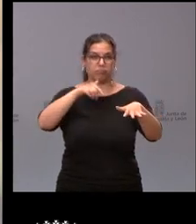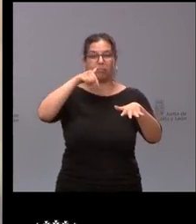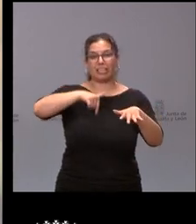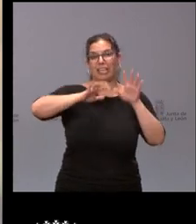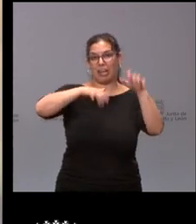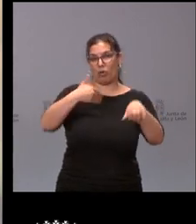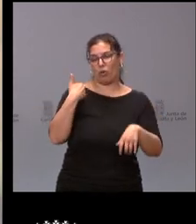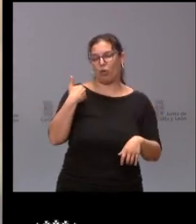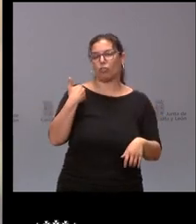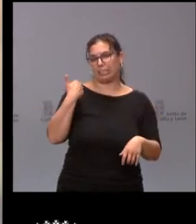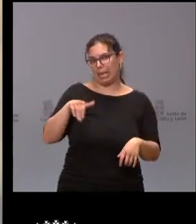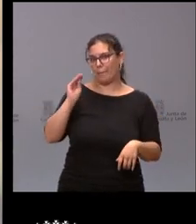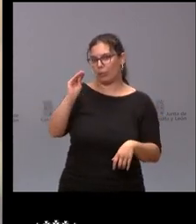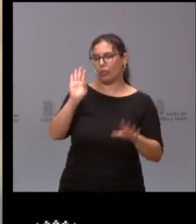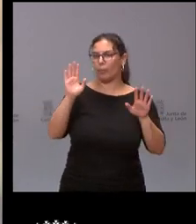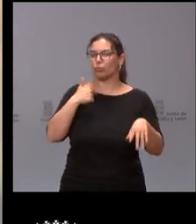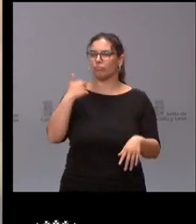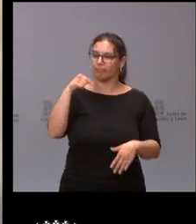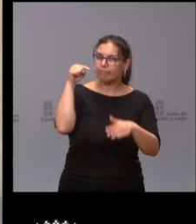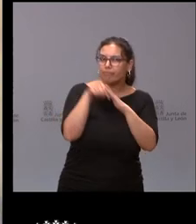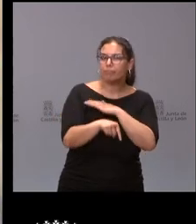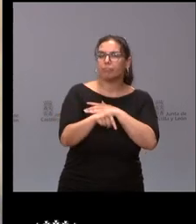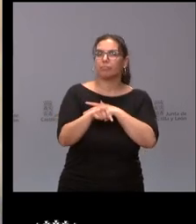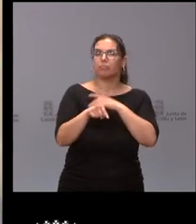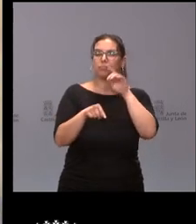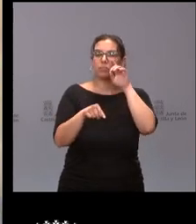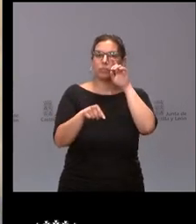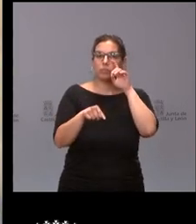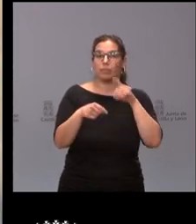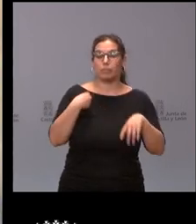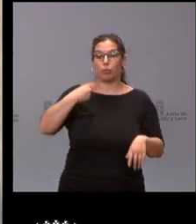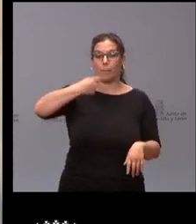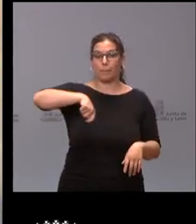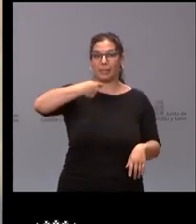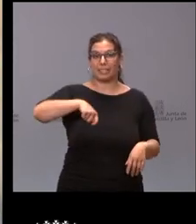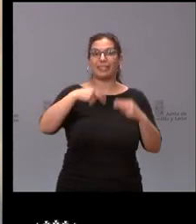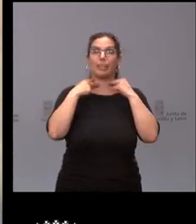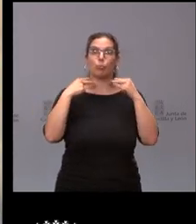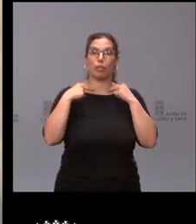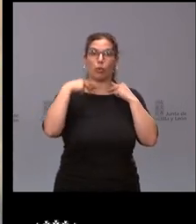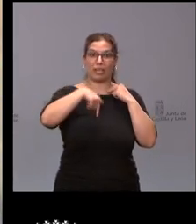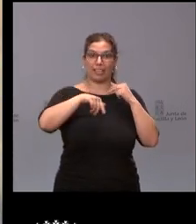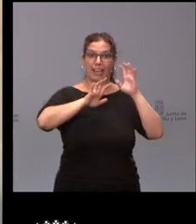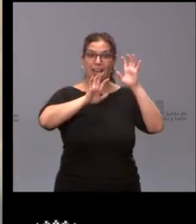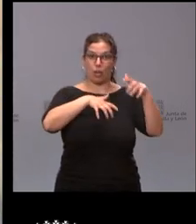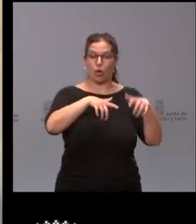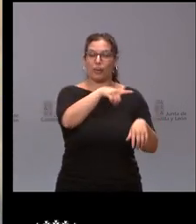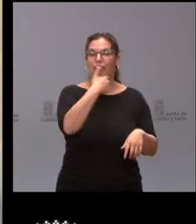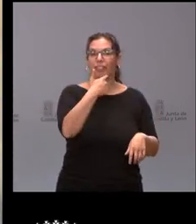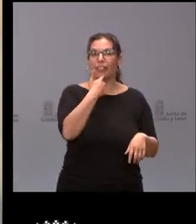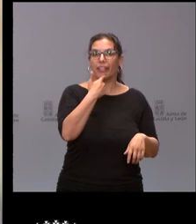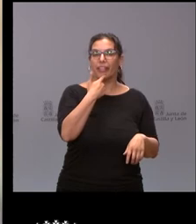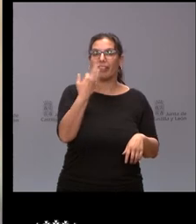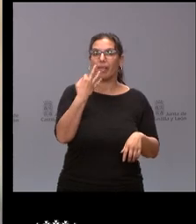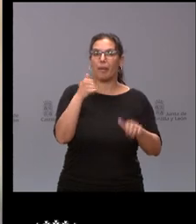quería ir un poquito más allá preguntarle hasta qué punto está de acuerdo con el presidente de la diputación respecto a que hay que cambiar la